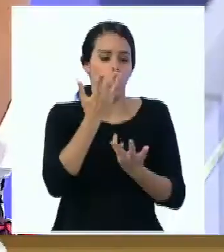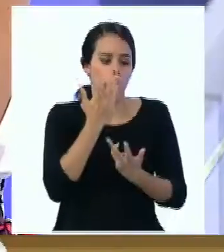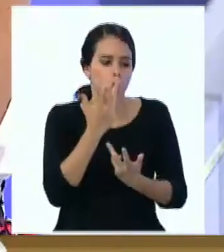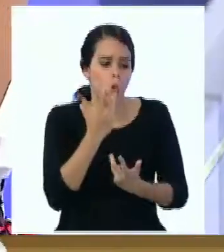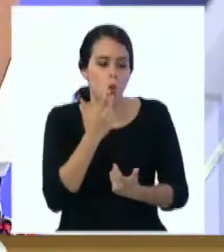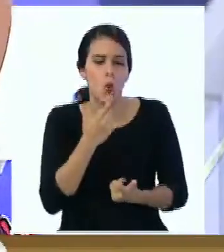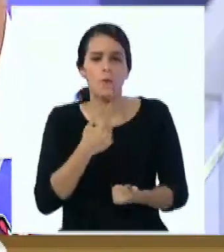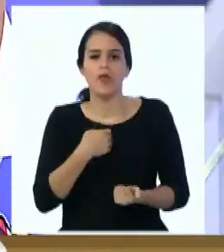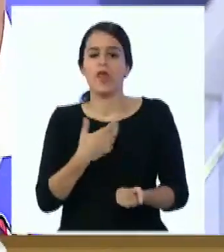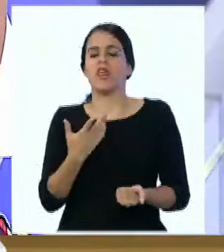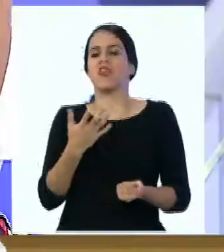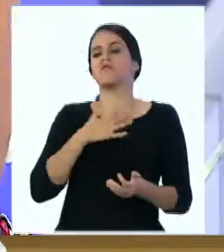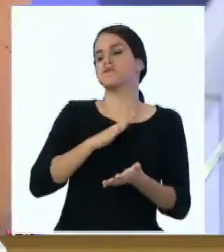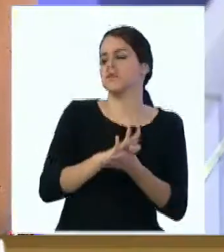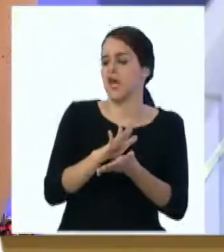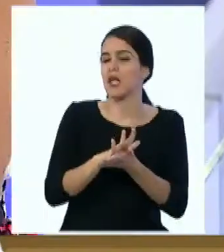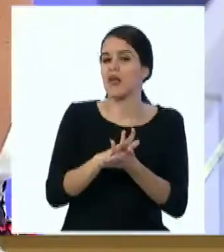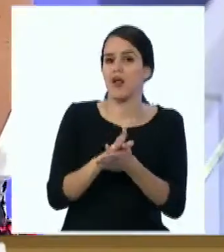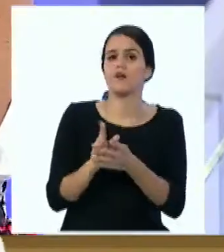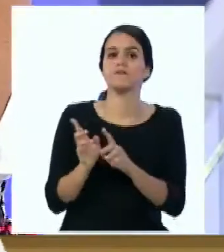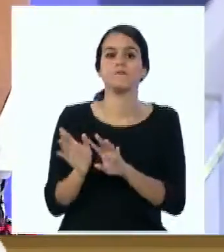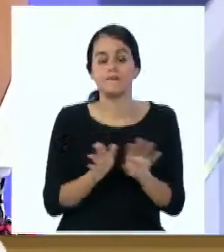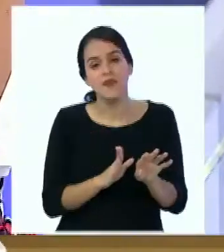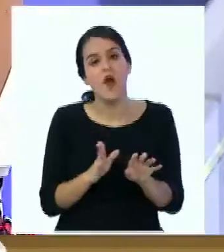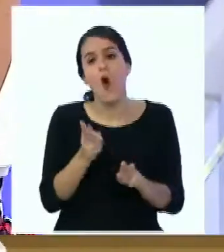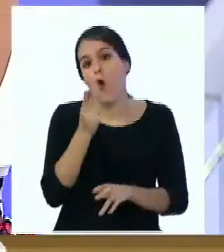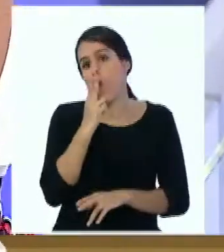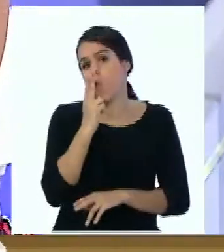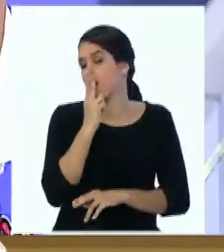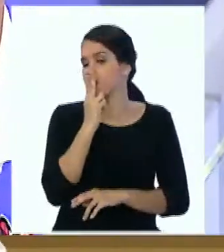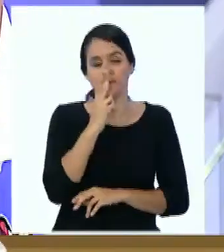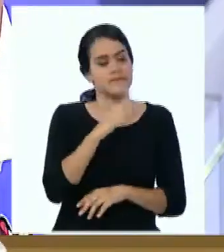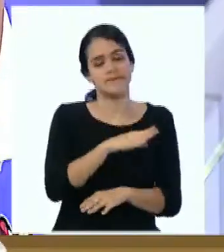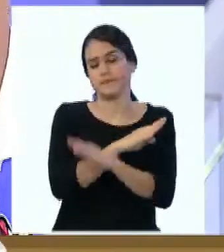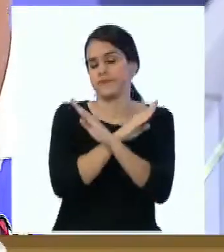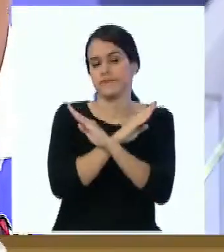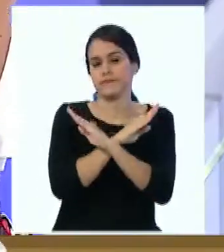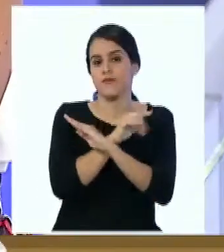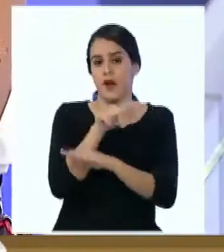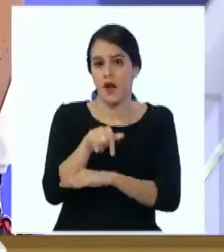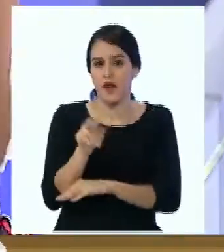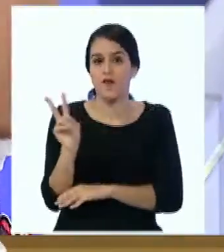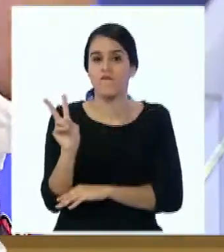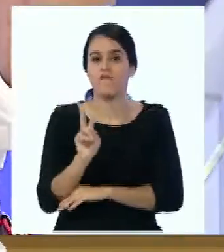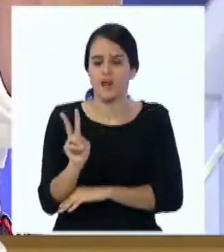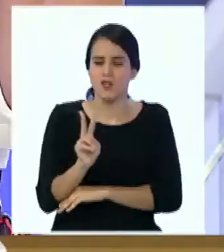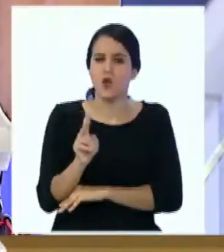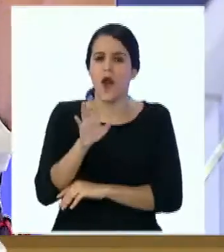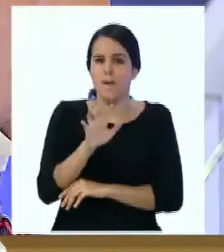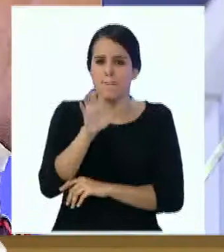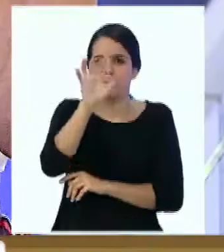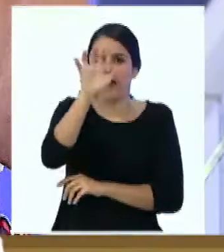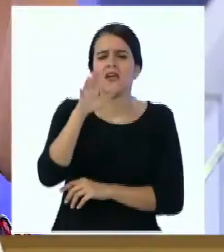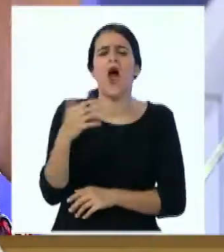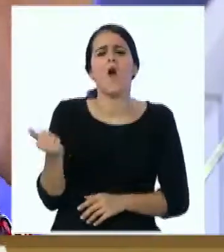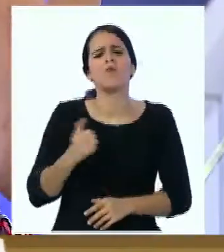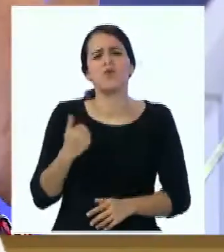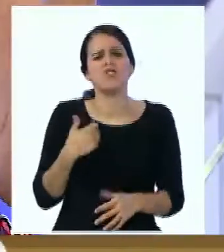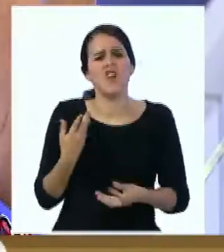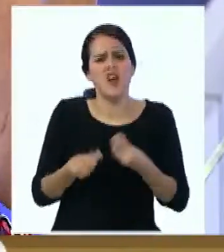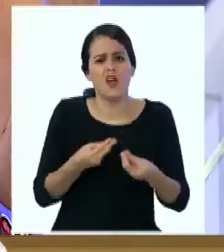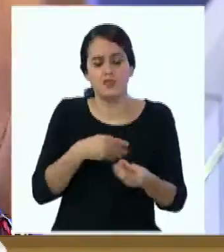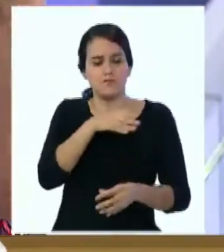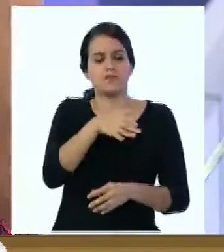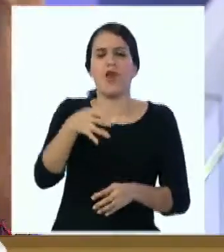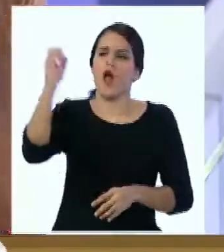No fumar debilita mucho el sistema inmunológico Nosotros que estamos en un país tropical Aprovechar es ponernos al sol un